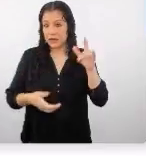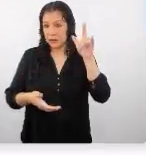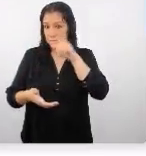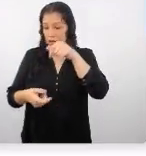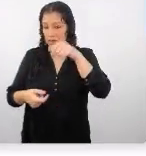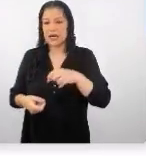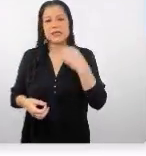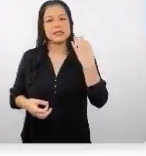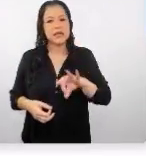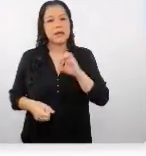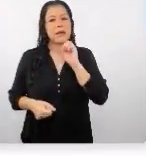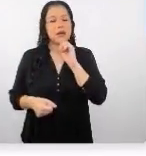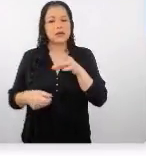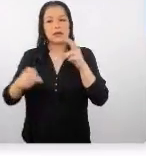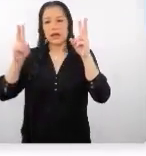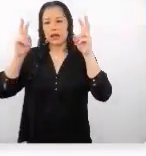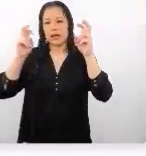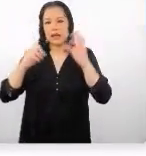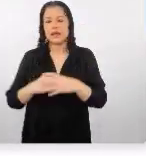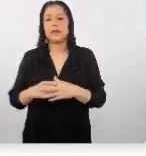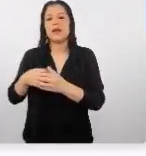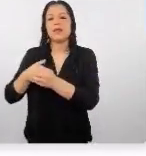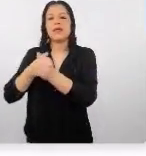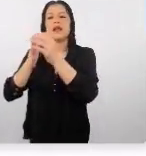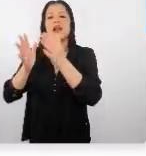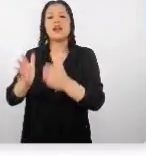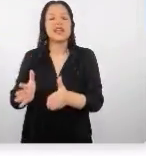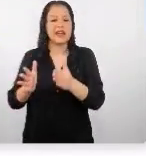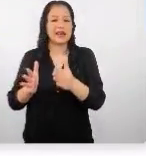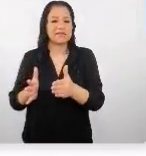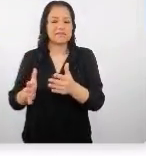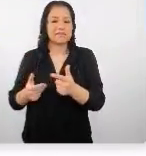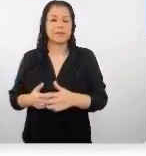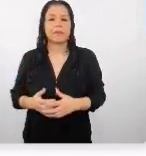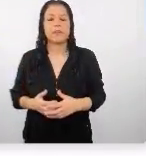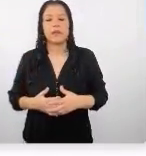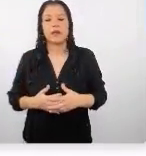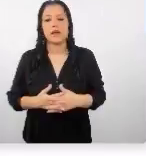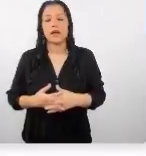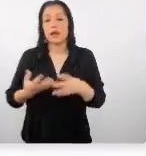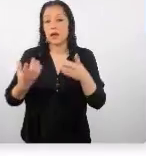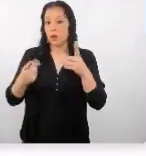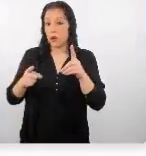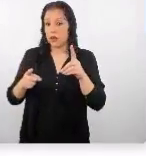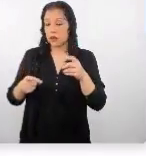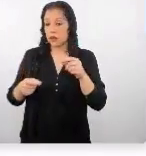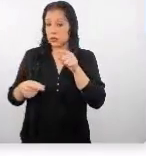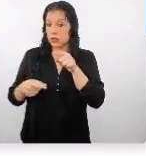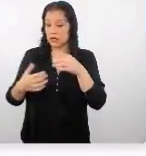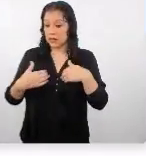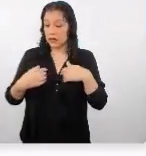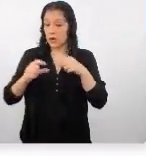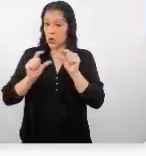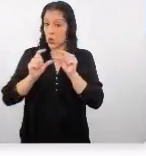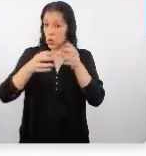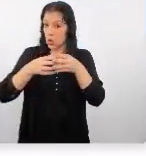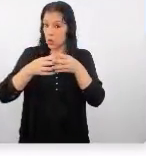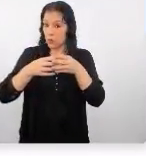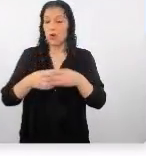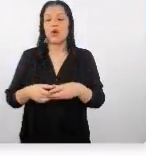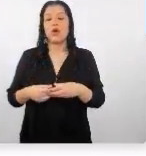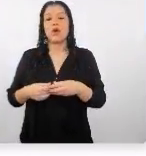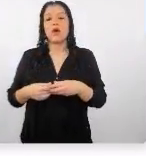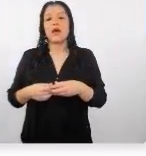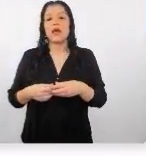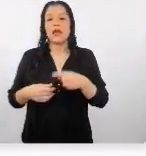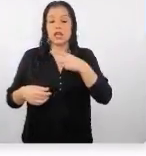siempre nos menciona el tema del guía ¿no? cuando cuando tengan un grupo cuando hacen un grupo chinos asegurense del guiado